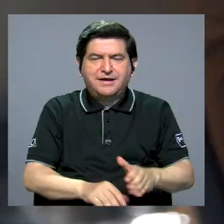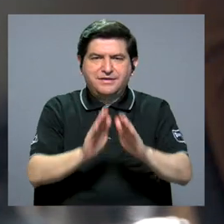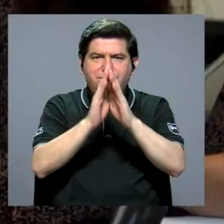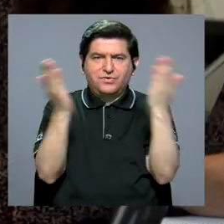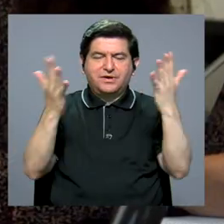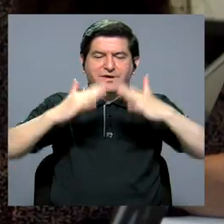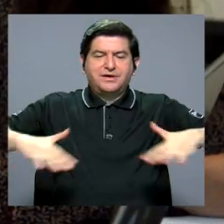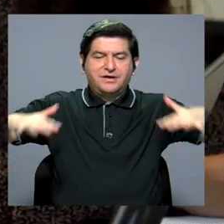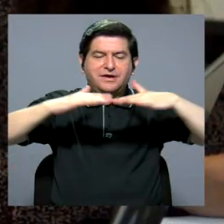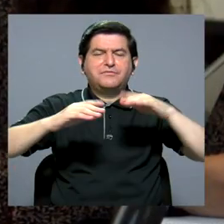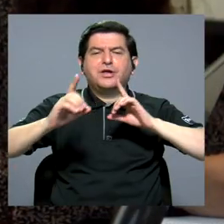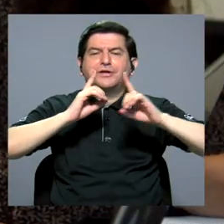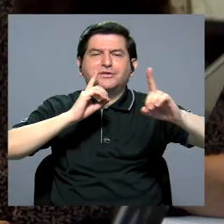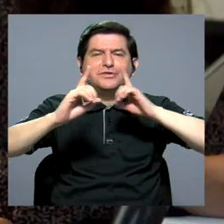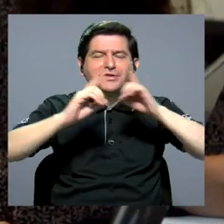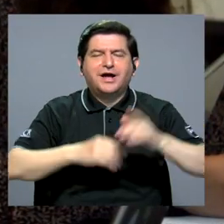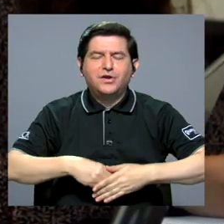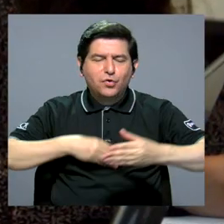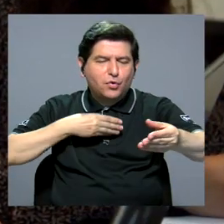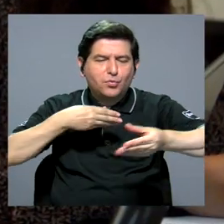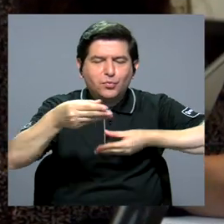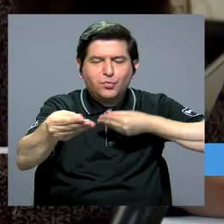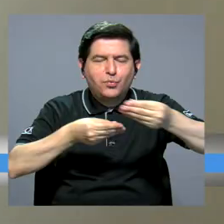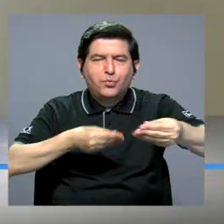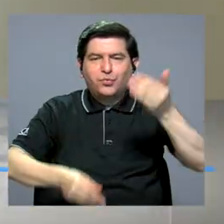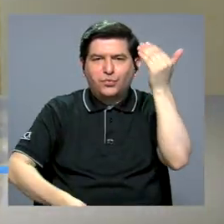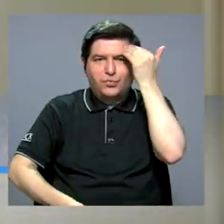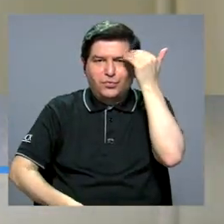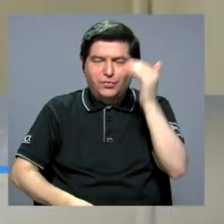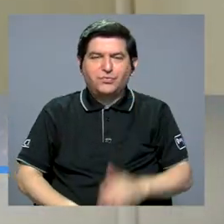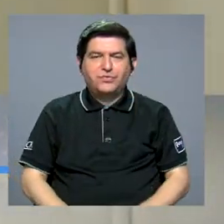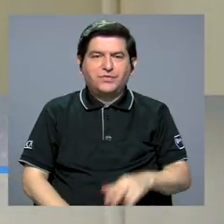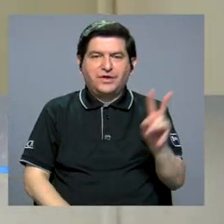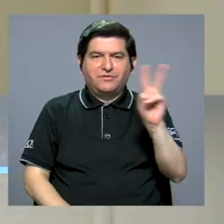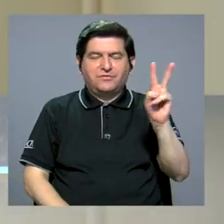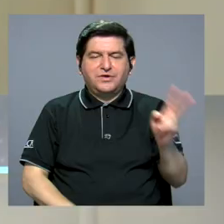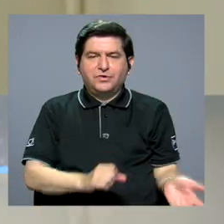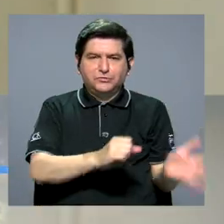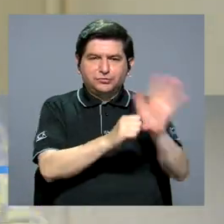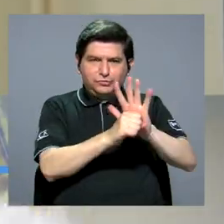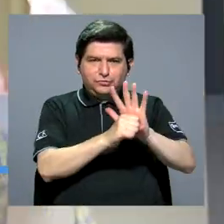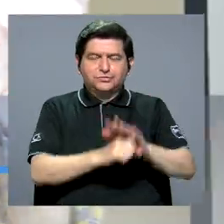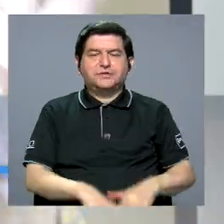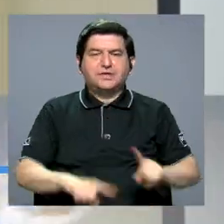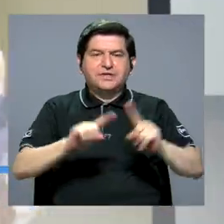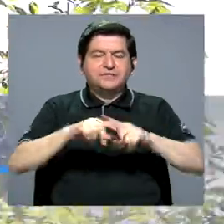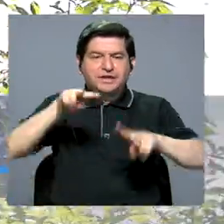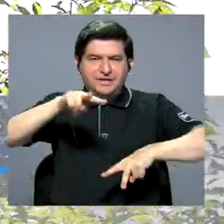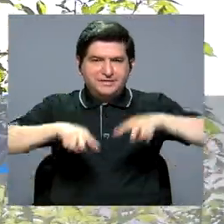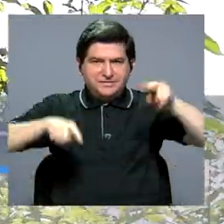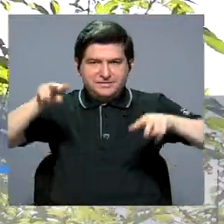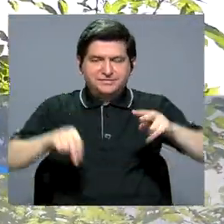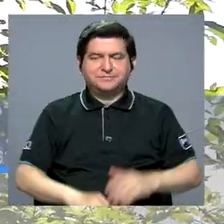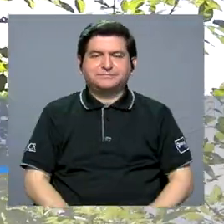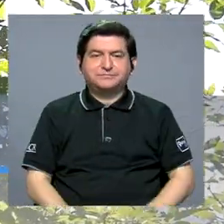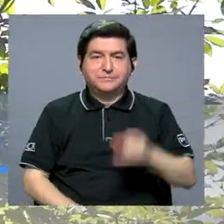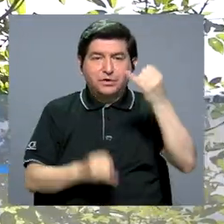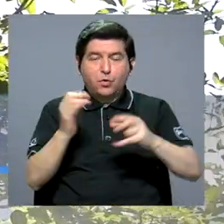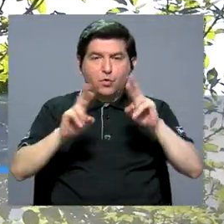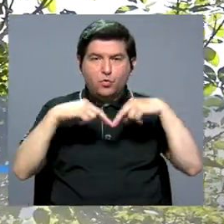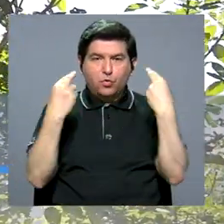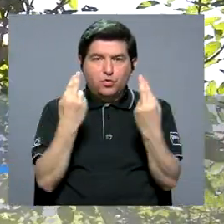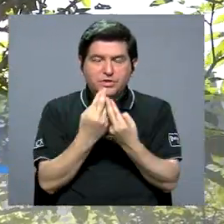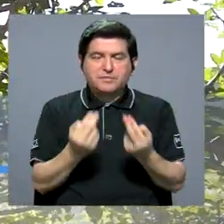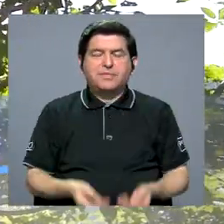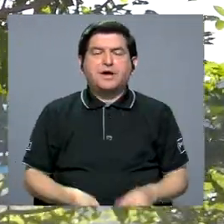es que se abrirá un espacio para dialogar e intercambiar conocimientos sobre el virus SARS-CoV-2 y sus variantes. El